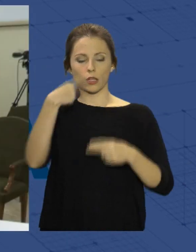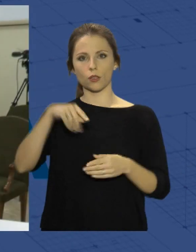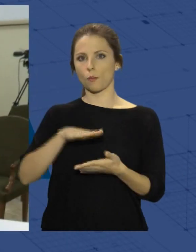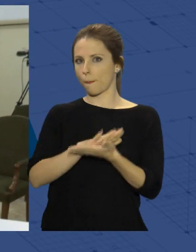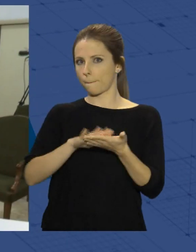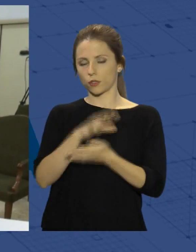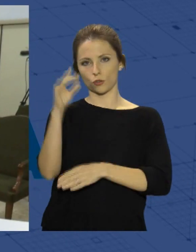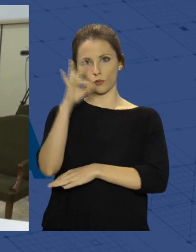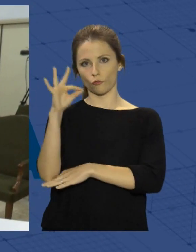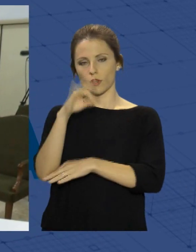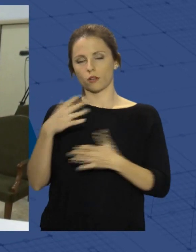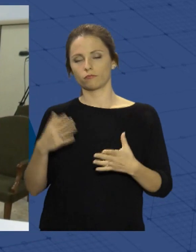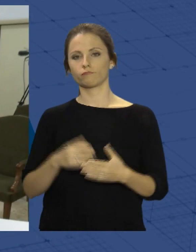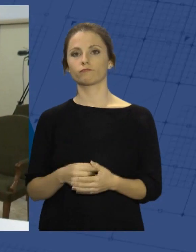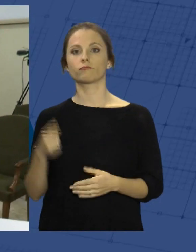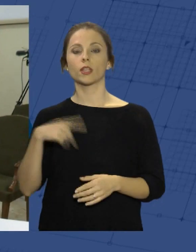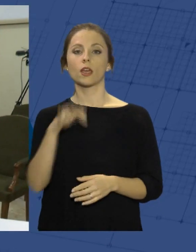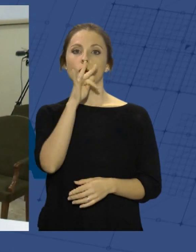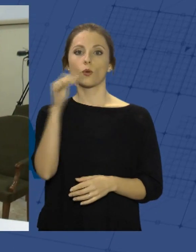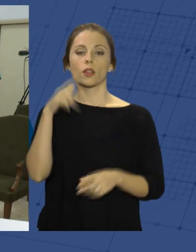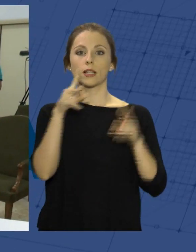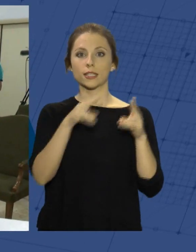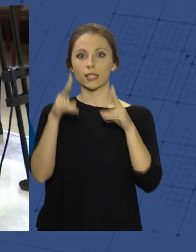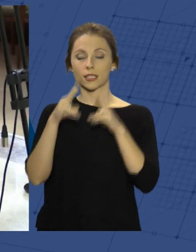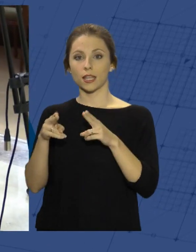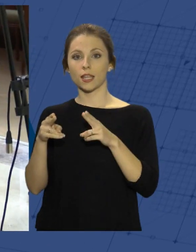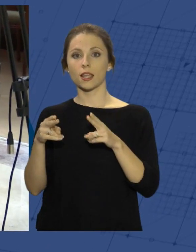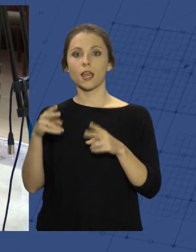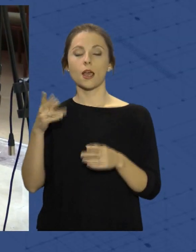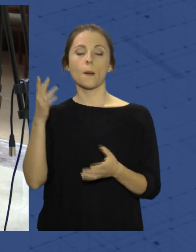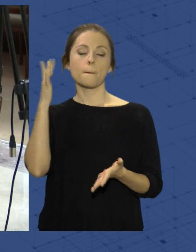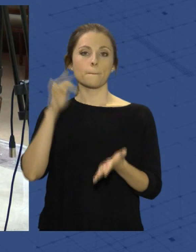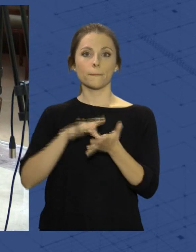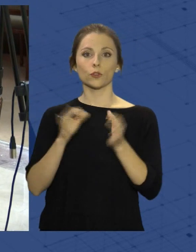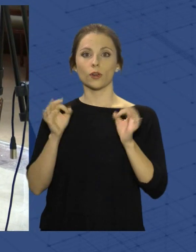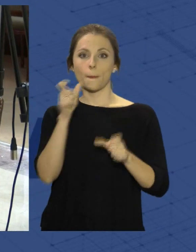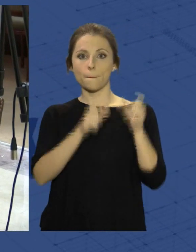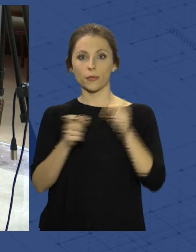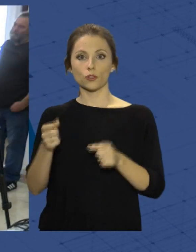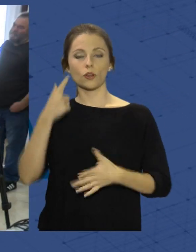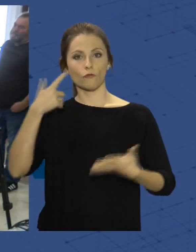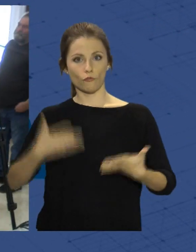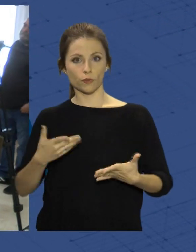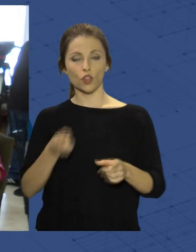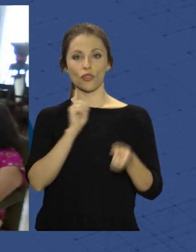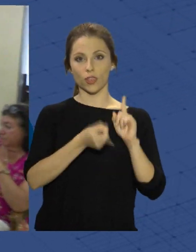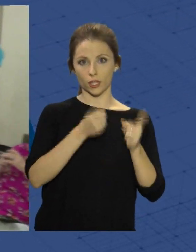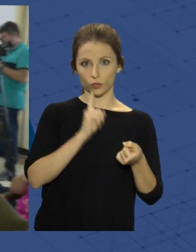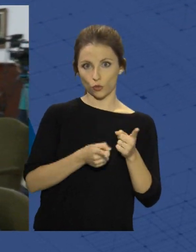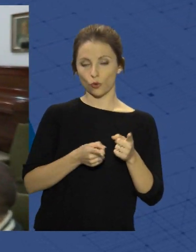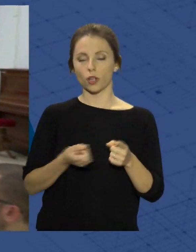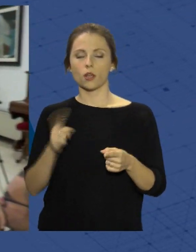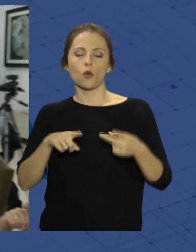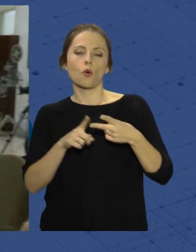Fical. En el jurado de este certamen de series encontramos a figuras tan destacadas de la industria del cine como el director Imán Uribe, el